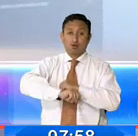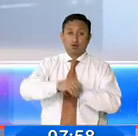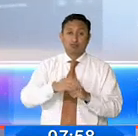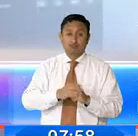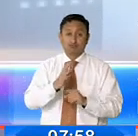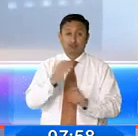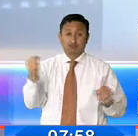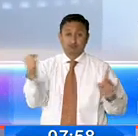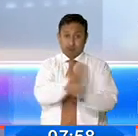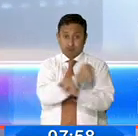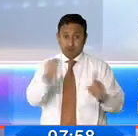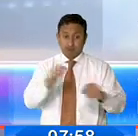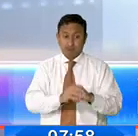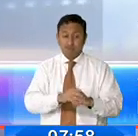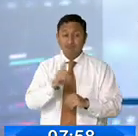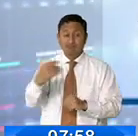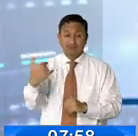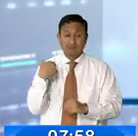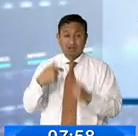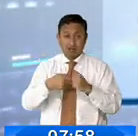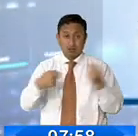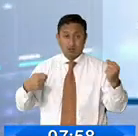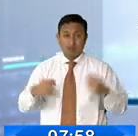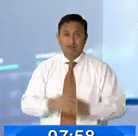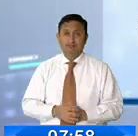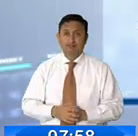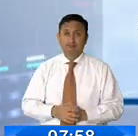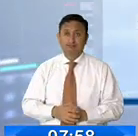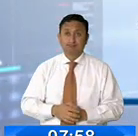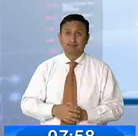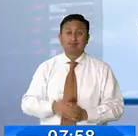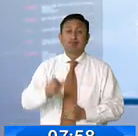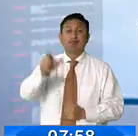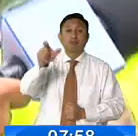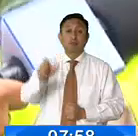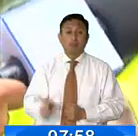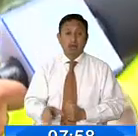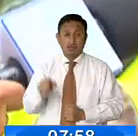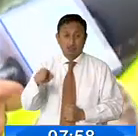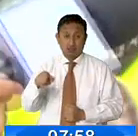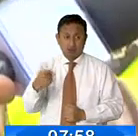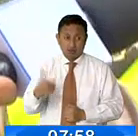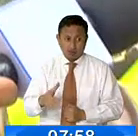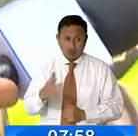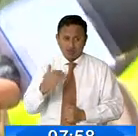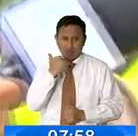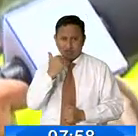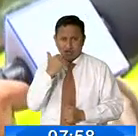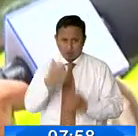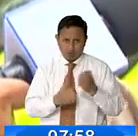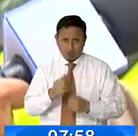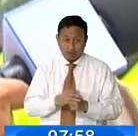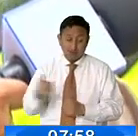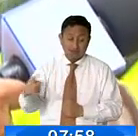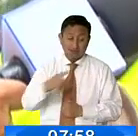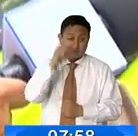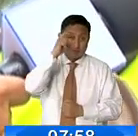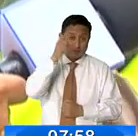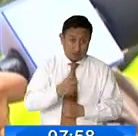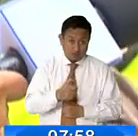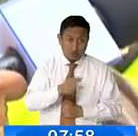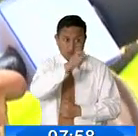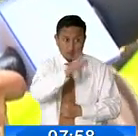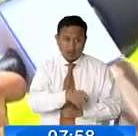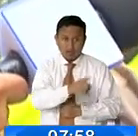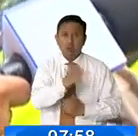agresiones físicas y tenencia ilegal de armas. Aquellas personas que han sido objeto de algún tipo de delito, se acerquen a la fiscalía para que